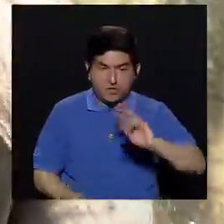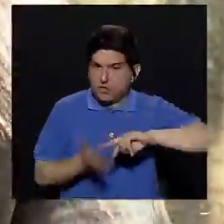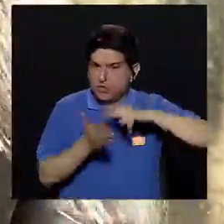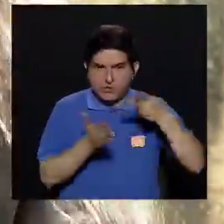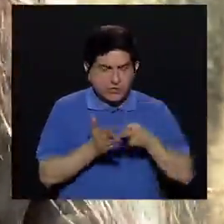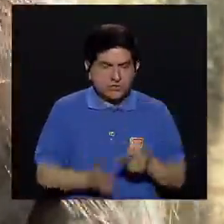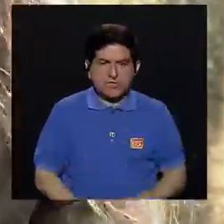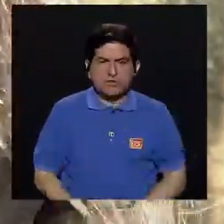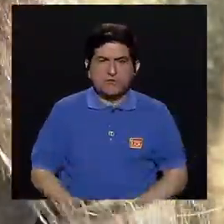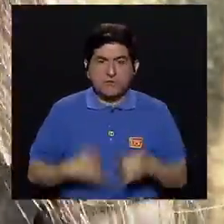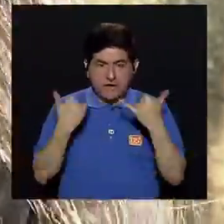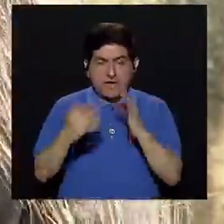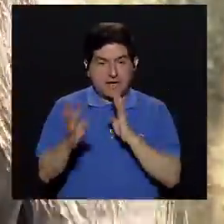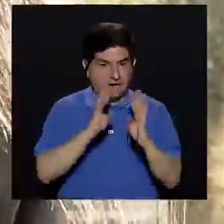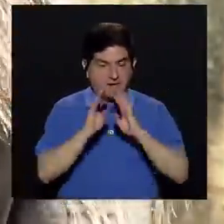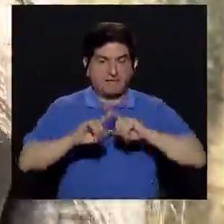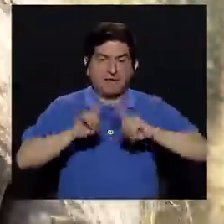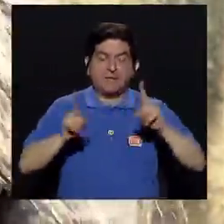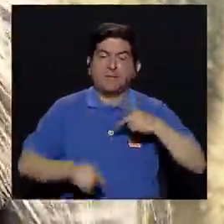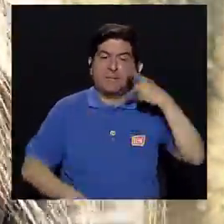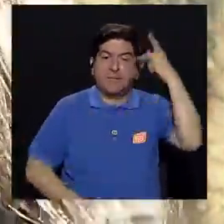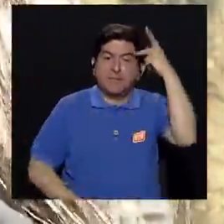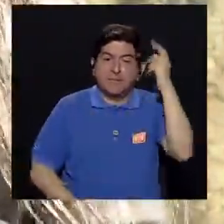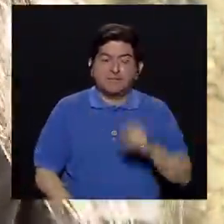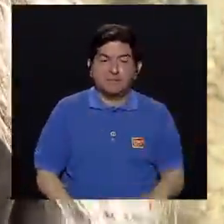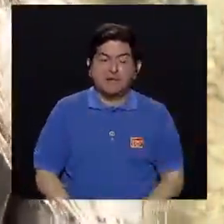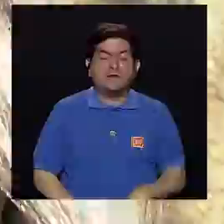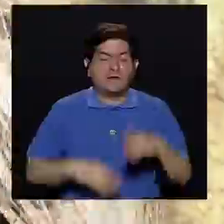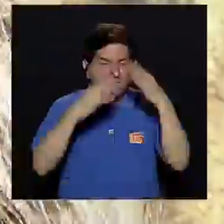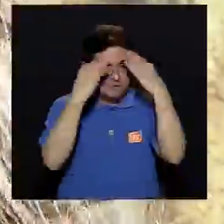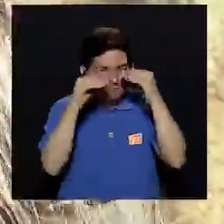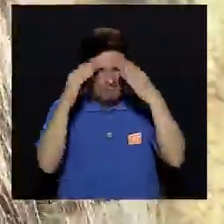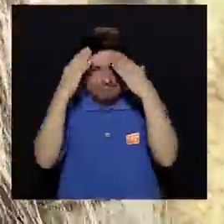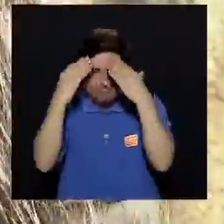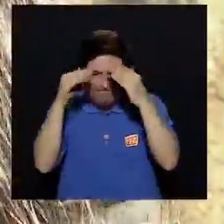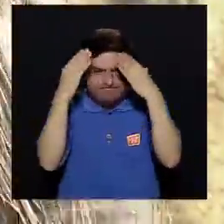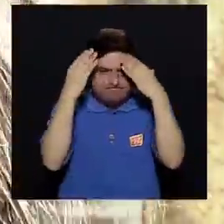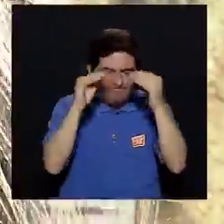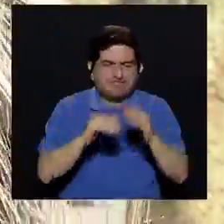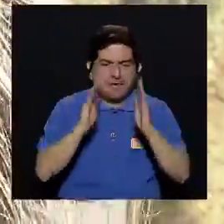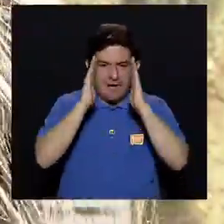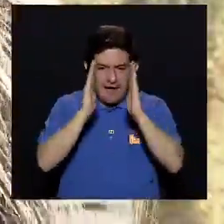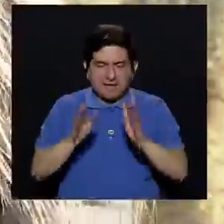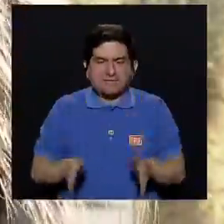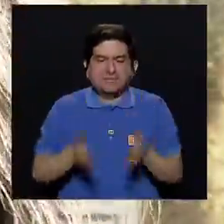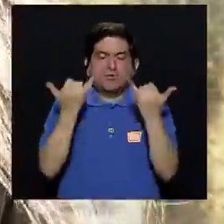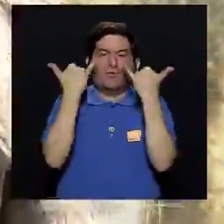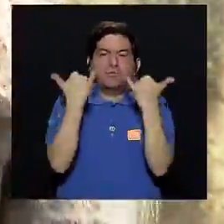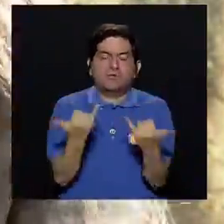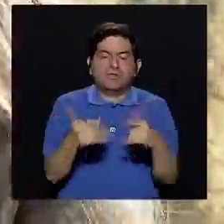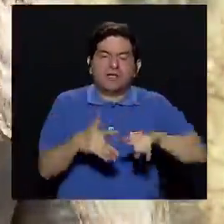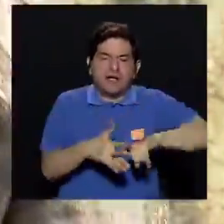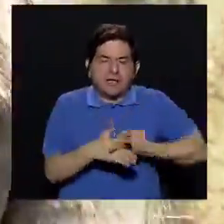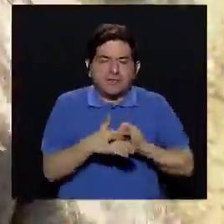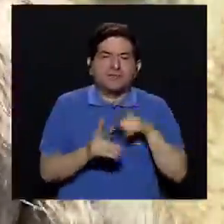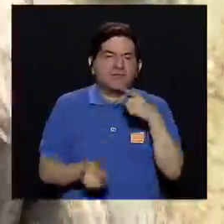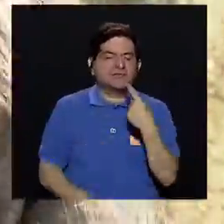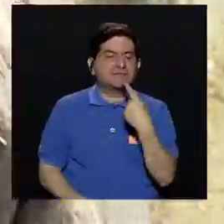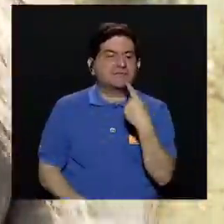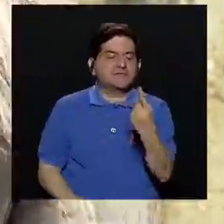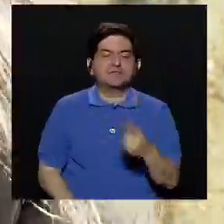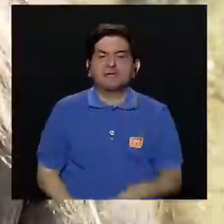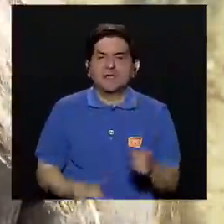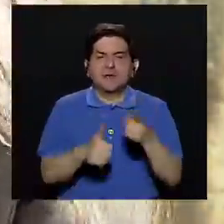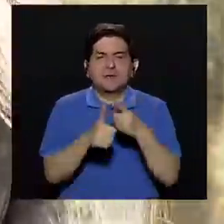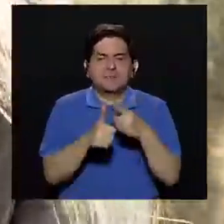a hablar cuando nacen, pero a los padres se les da las indicaciones de cómo tratar al niño cuando empiece ya el niño a decir sus